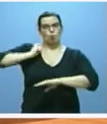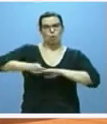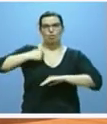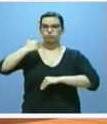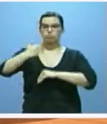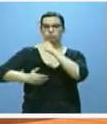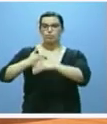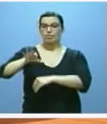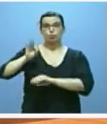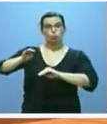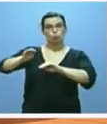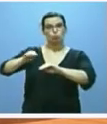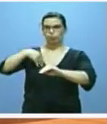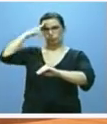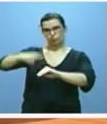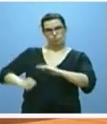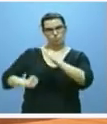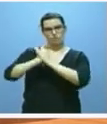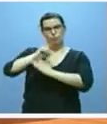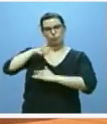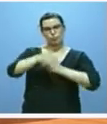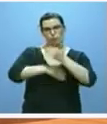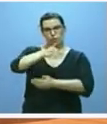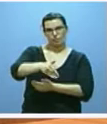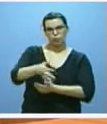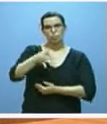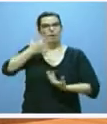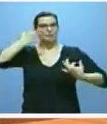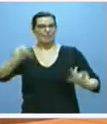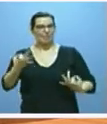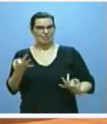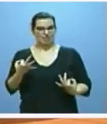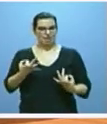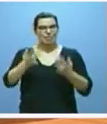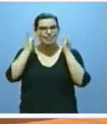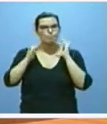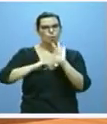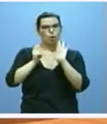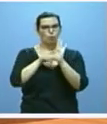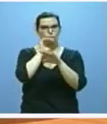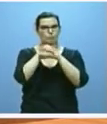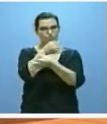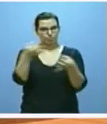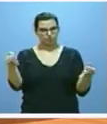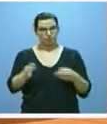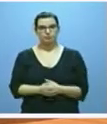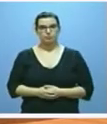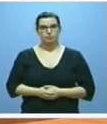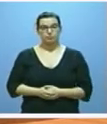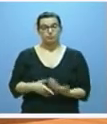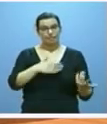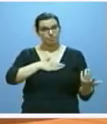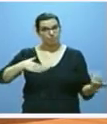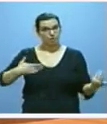vayan adoptando y por los procedimientos y garantías legales de las mismas. La voluntad de seguir